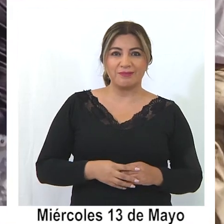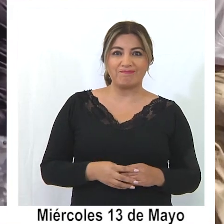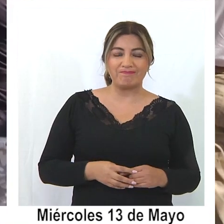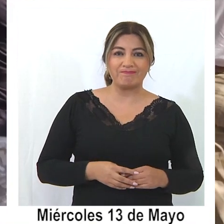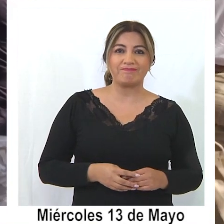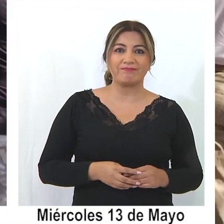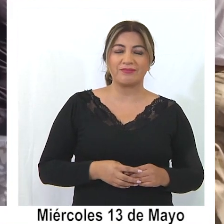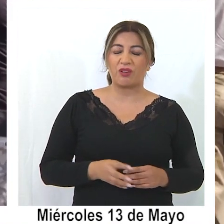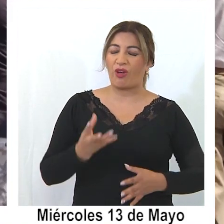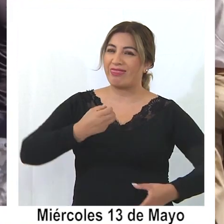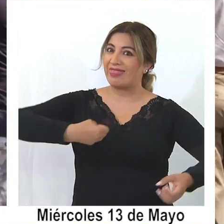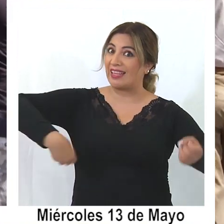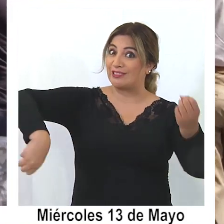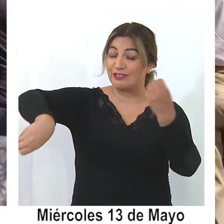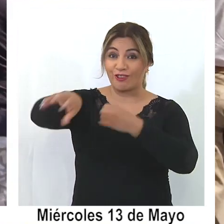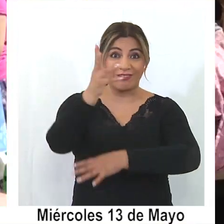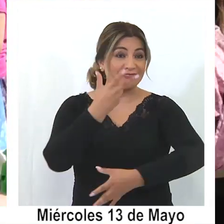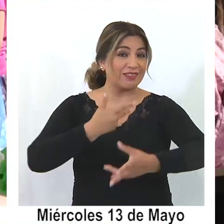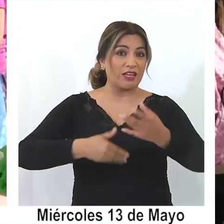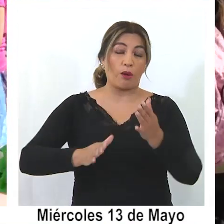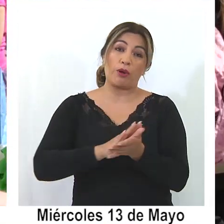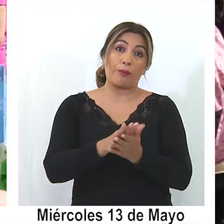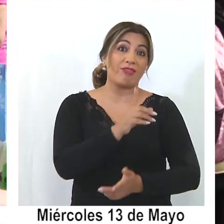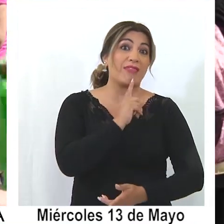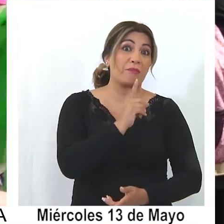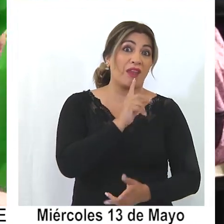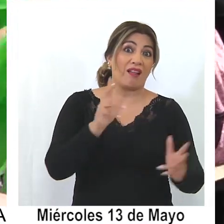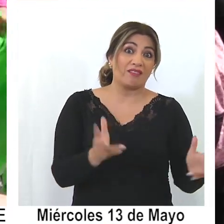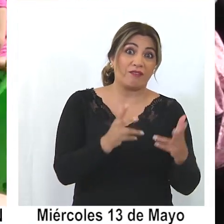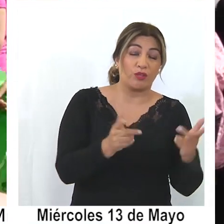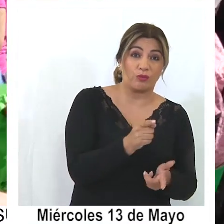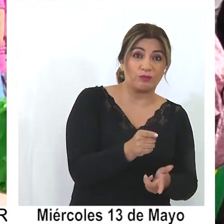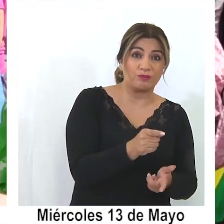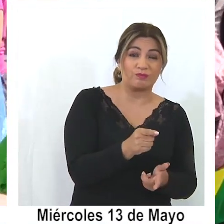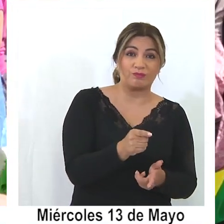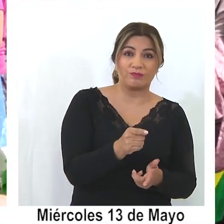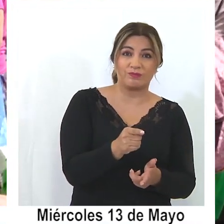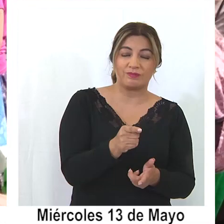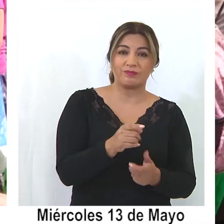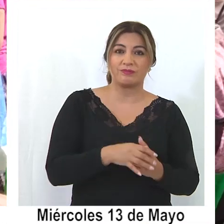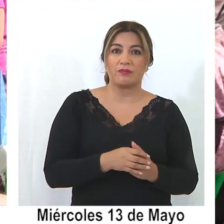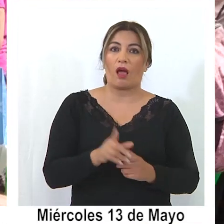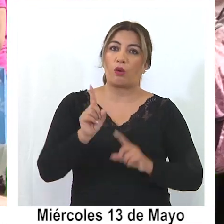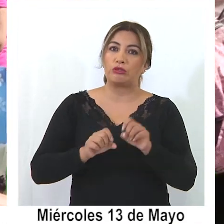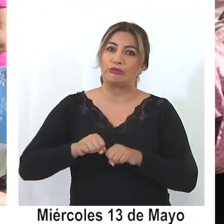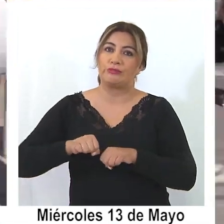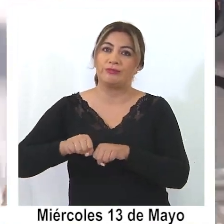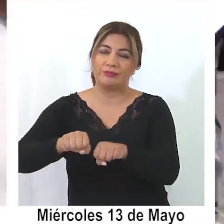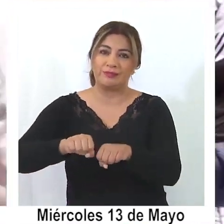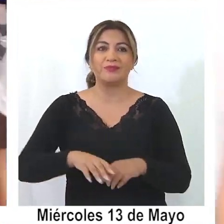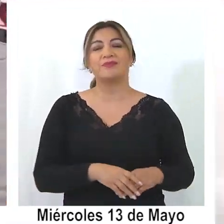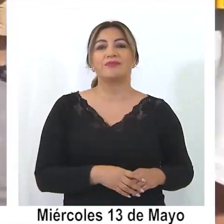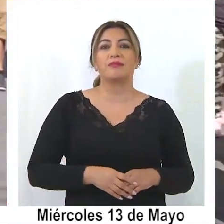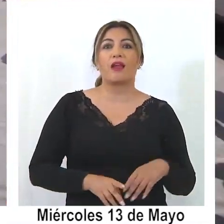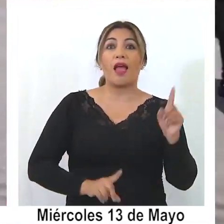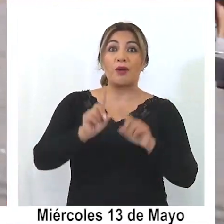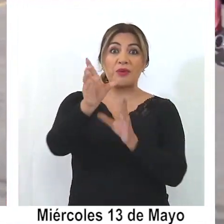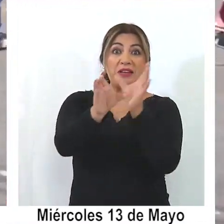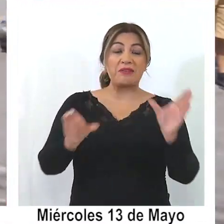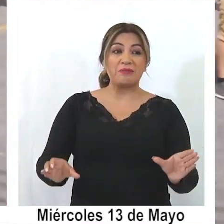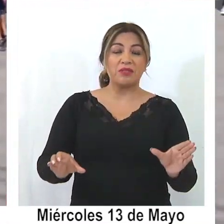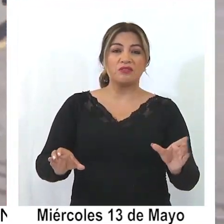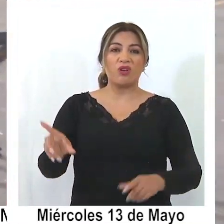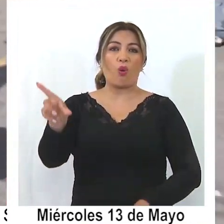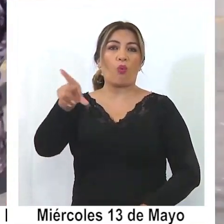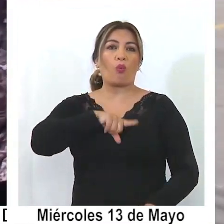caos, ya sea en el terminal agropecuario, los supermercados. Algunas personas